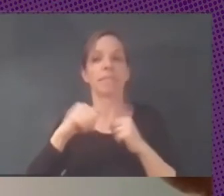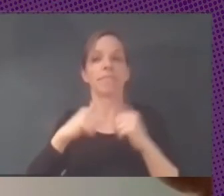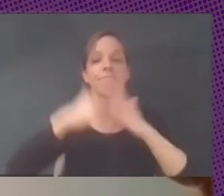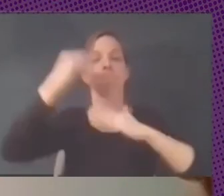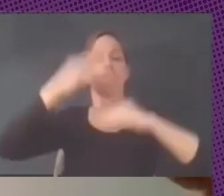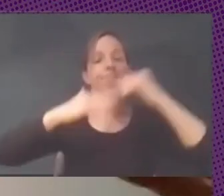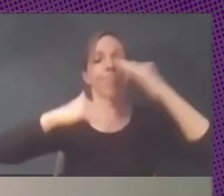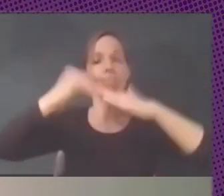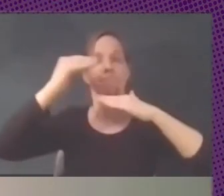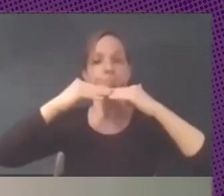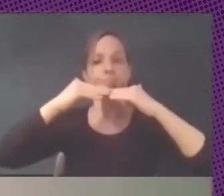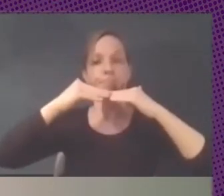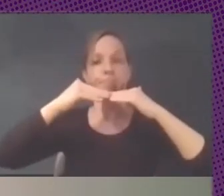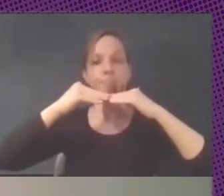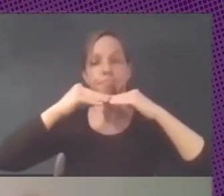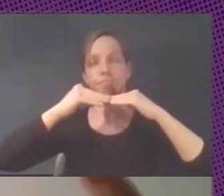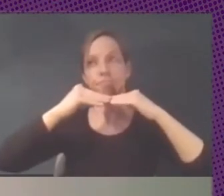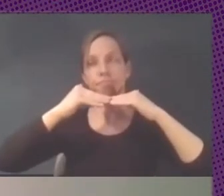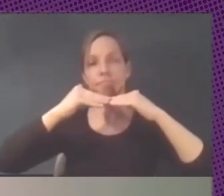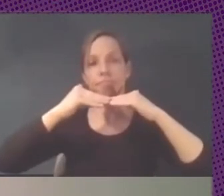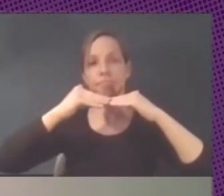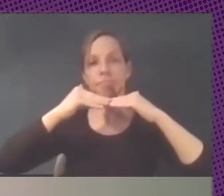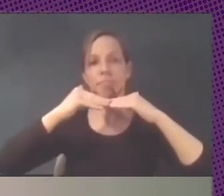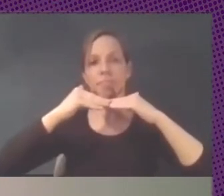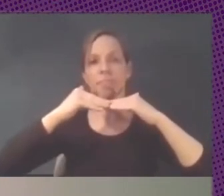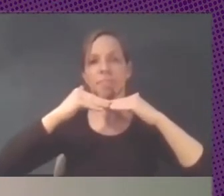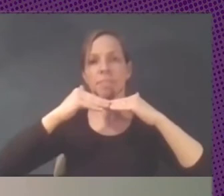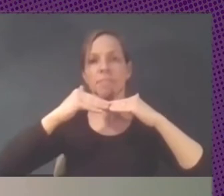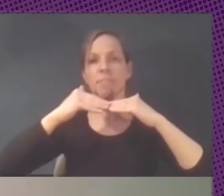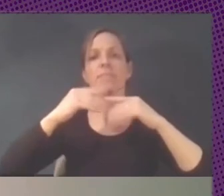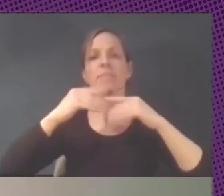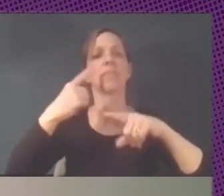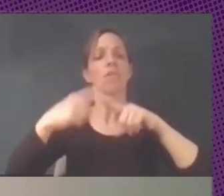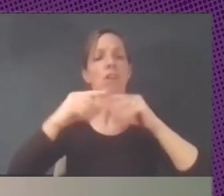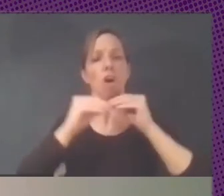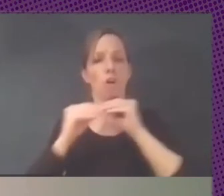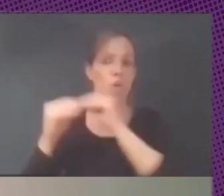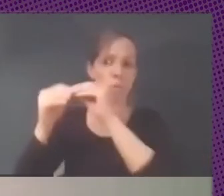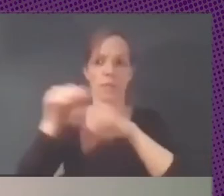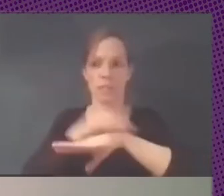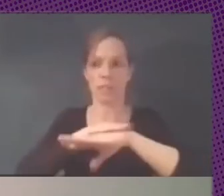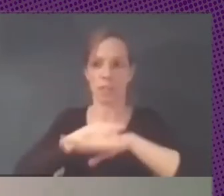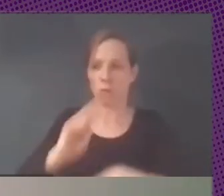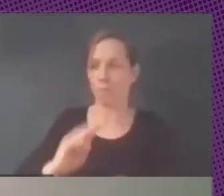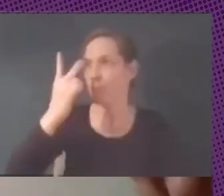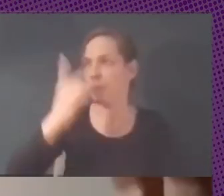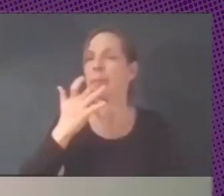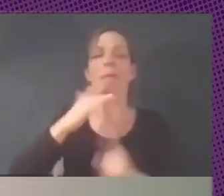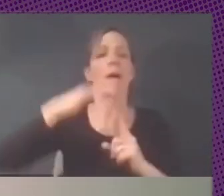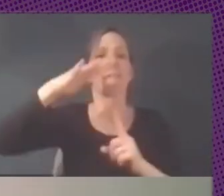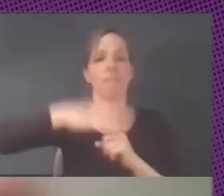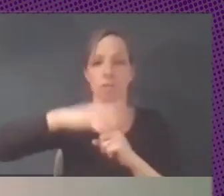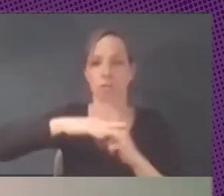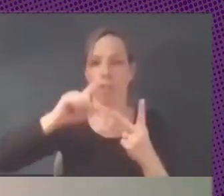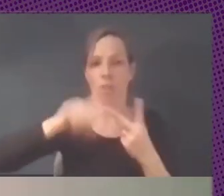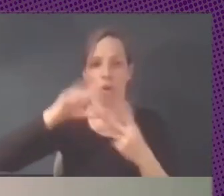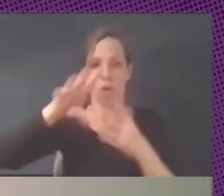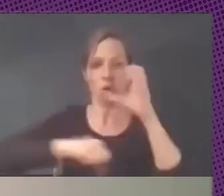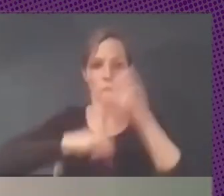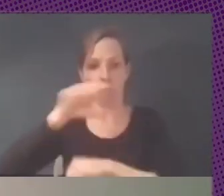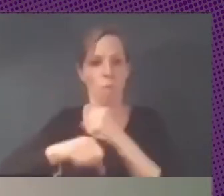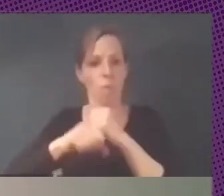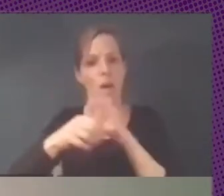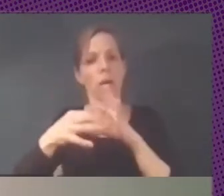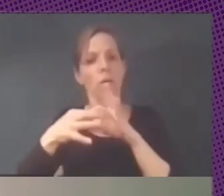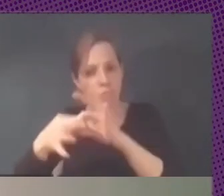de los elementos commodities del Estado Uruguayo facturación de compras adecuada la normativa legal